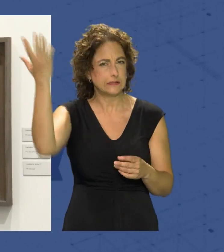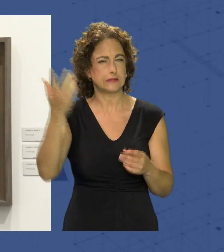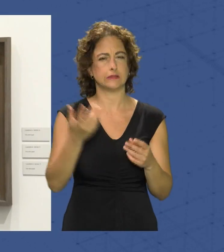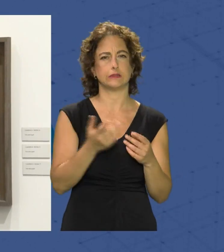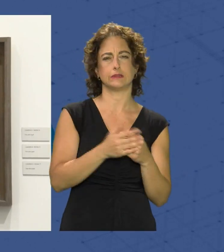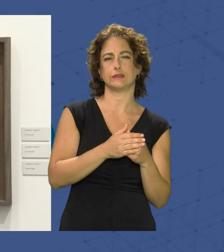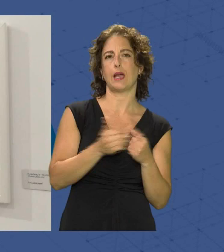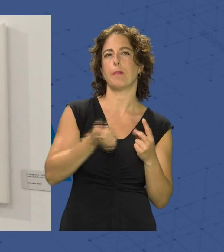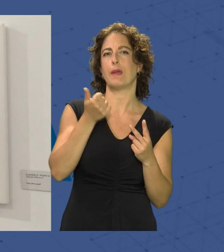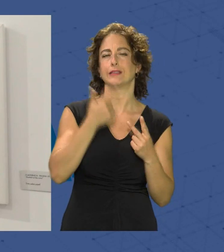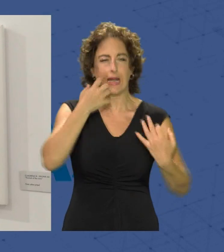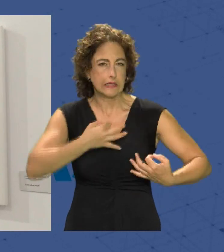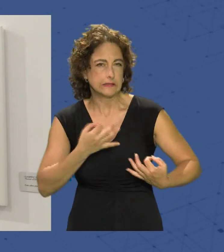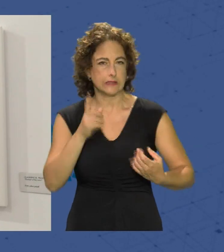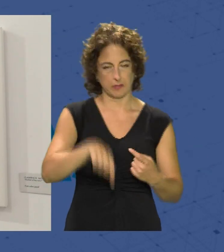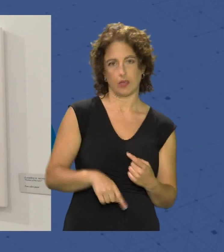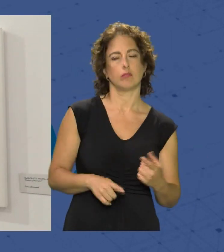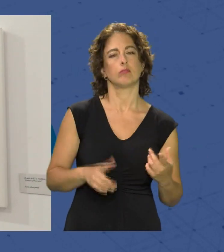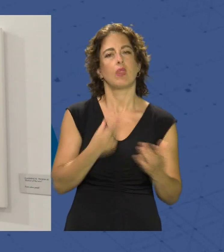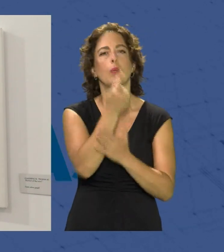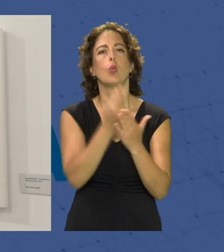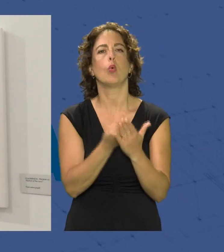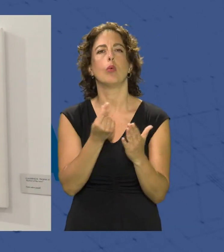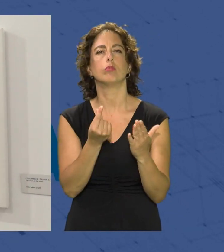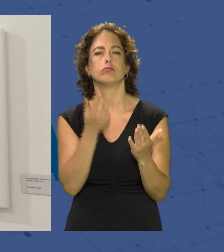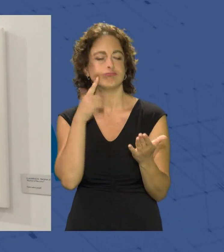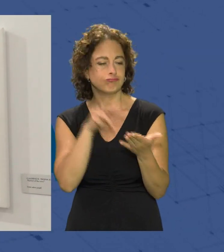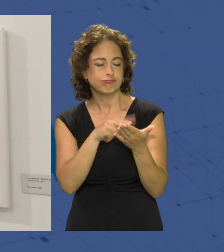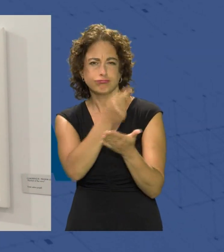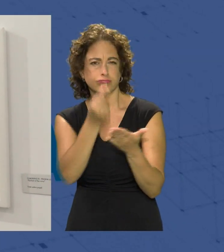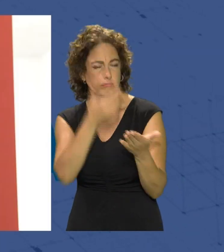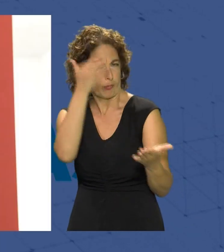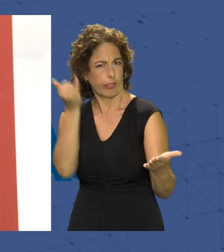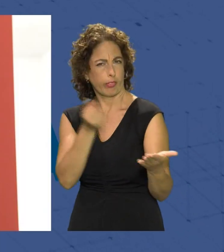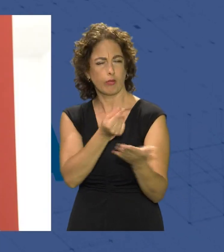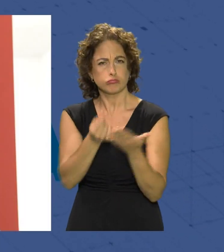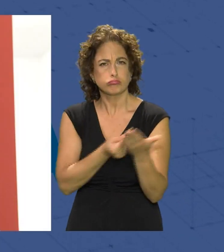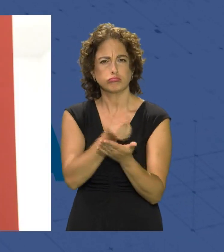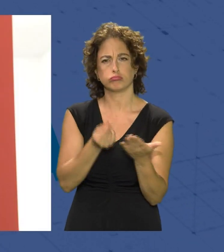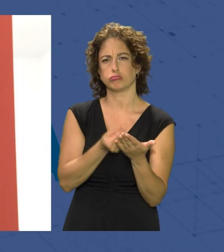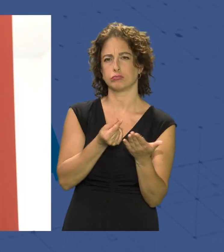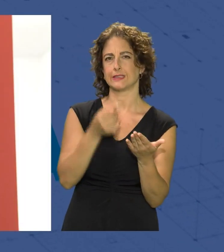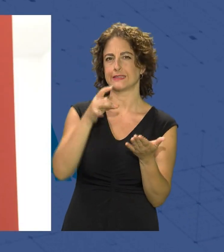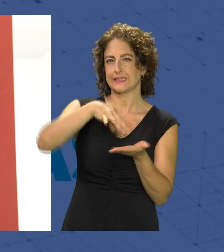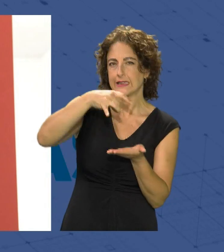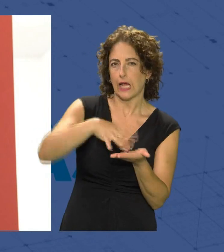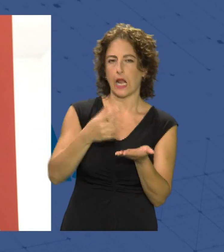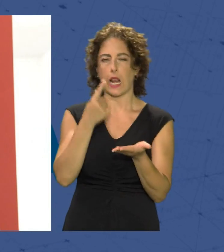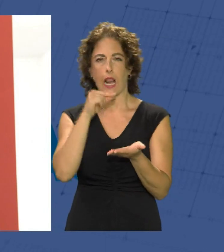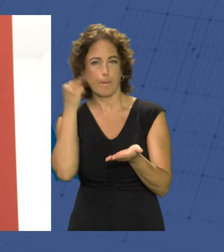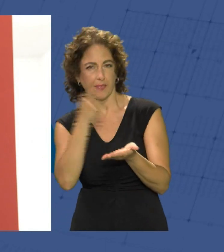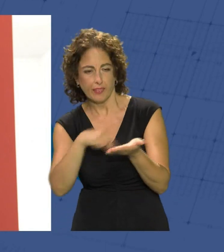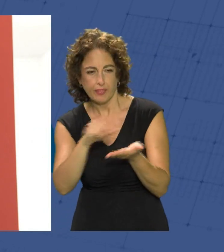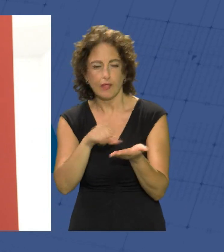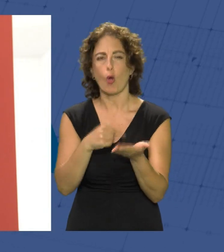Castellón más realista unos dibujos que nos permiten comprobar la maestría de Federico Castellón tanto con la tinta con el lápiz o con las